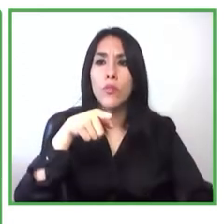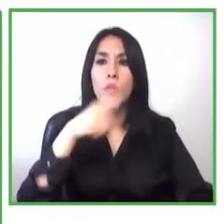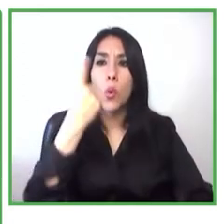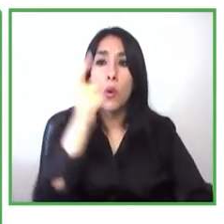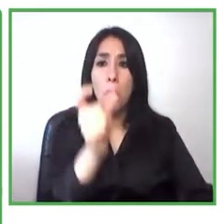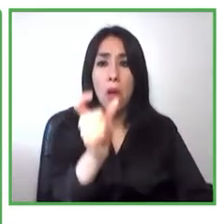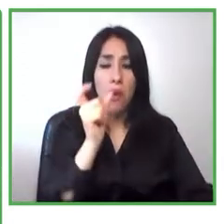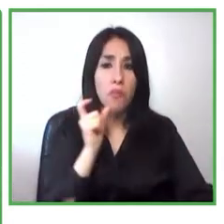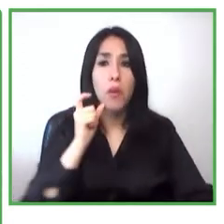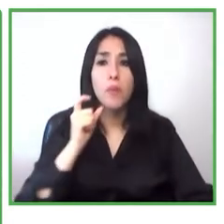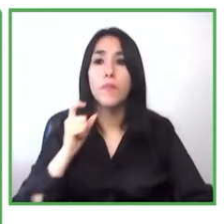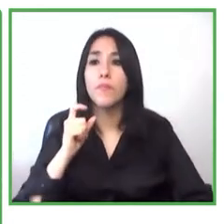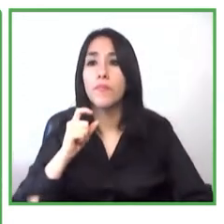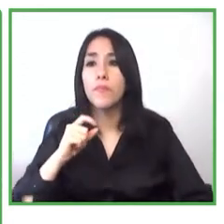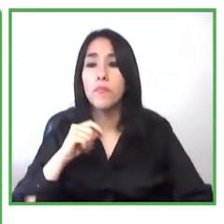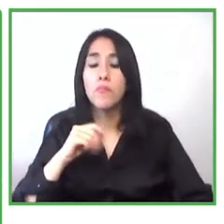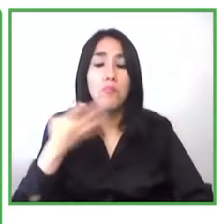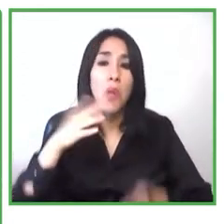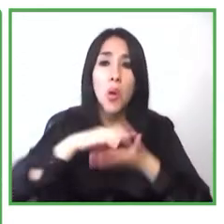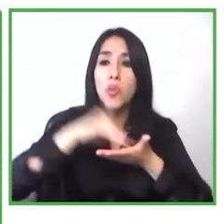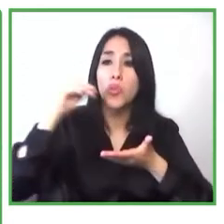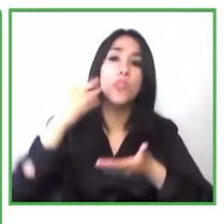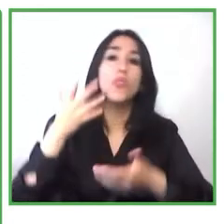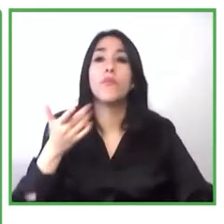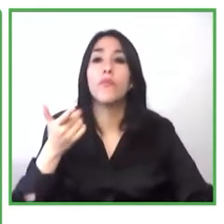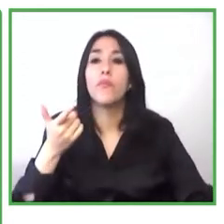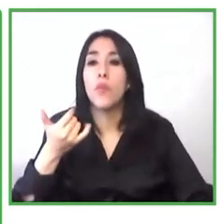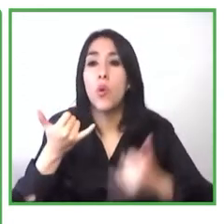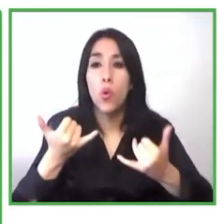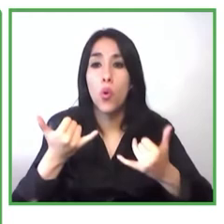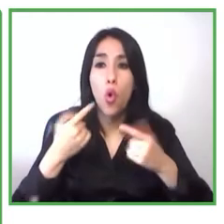ahora en términos de financiamiento también hemos